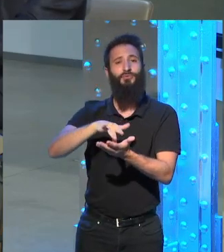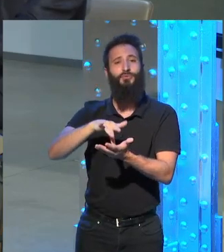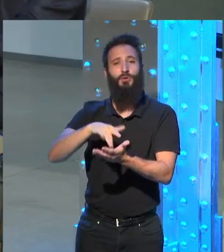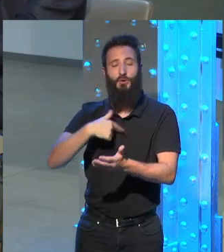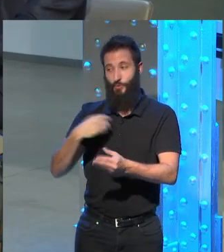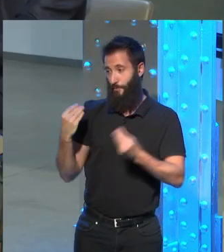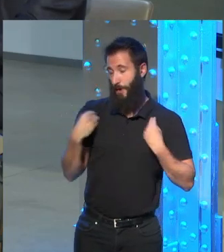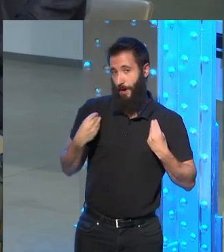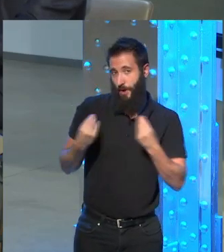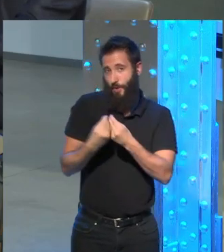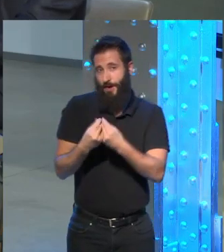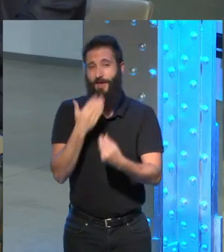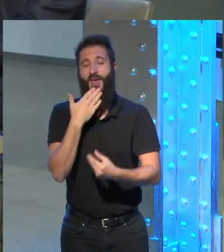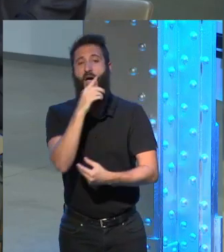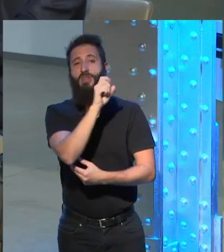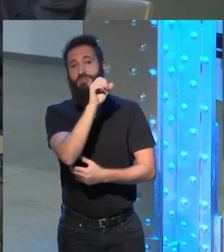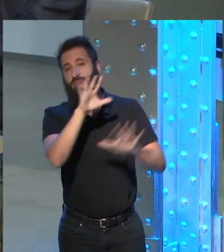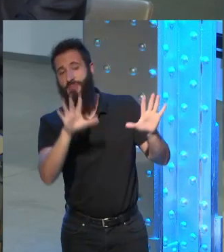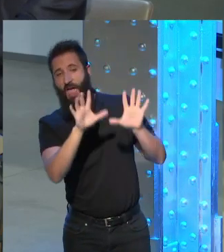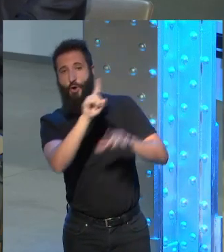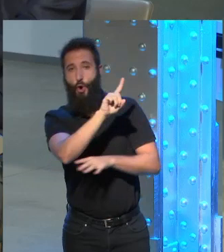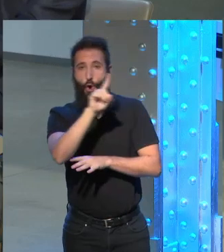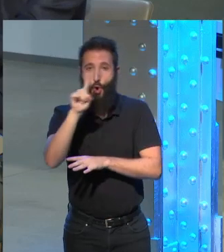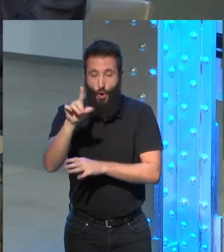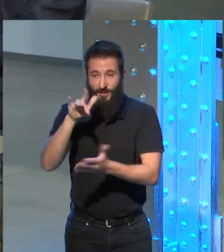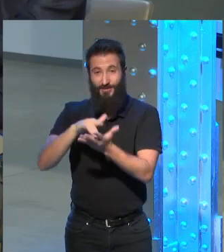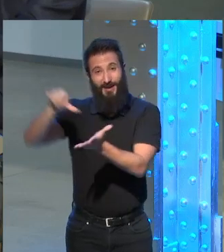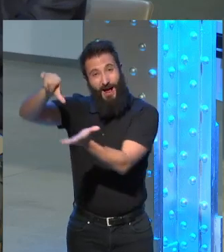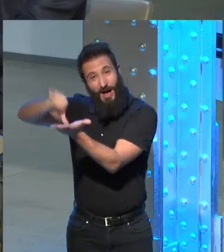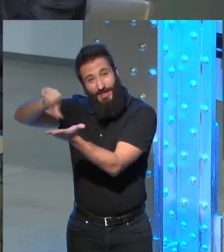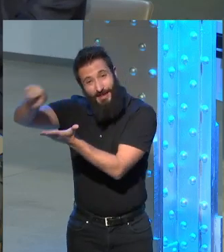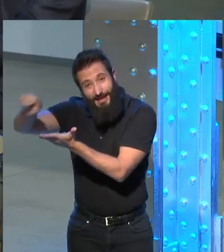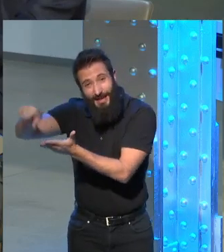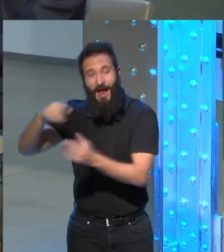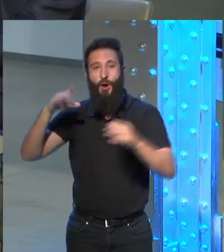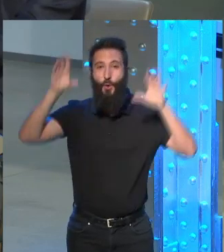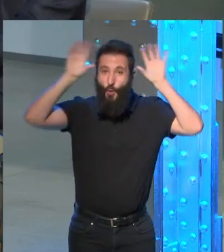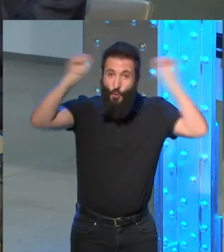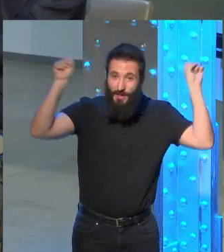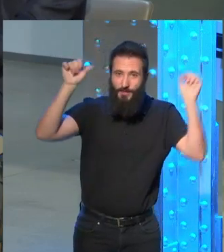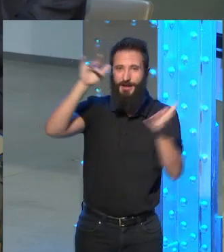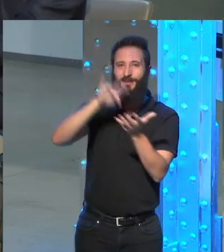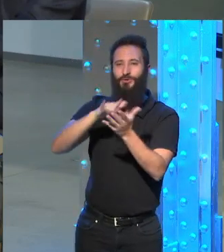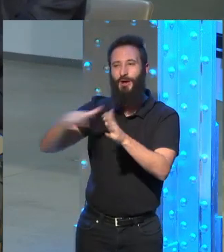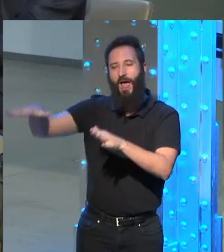con él cuando tenía 10, 11 años había un guardia civil que cuidaba la prefectura